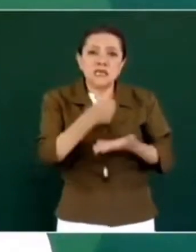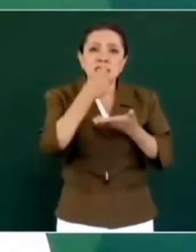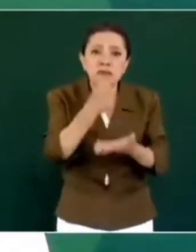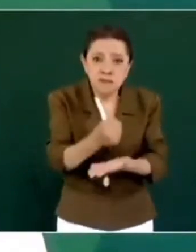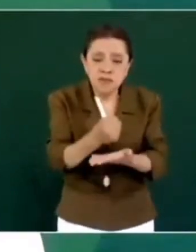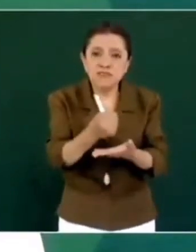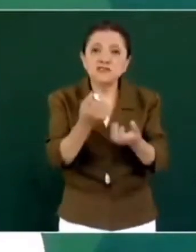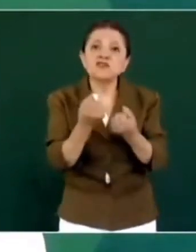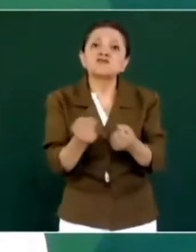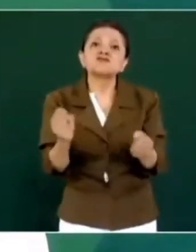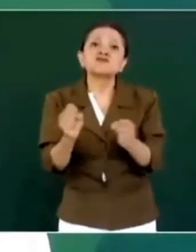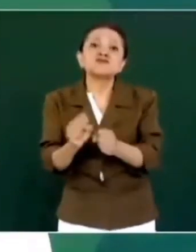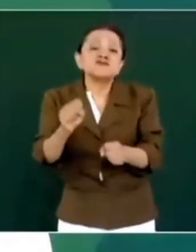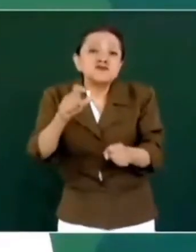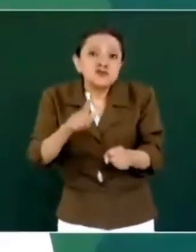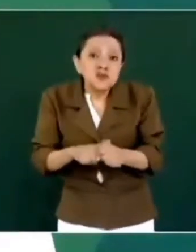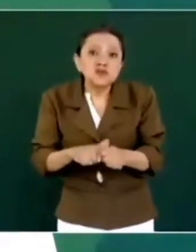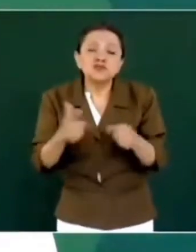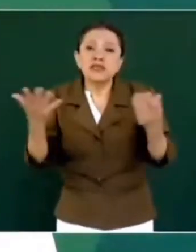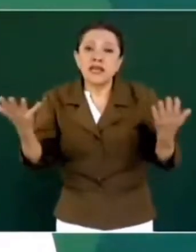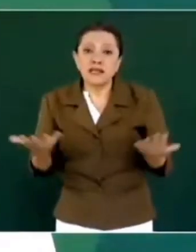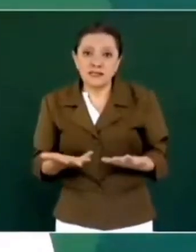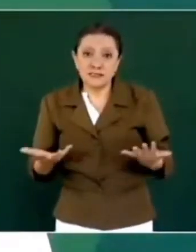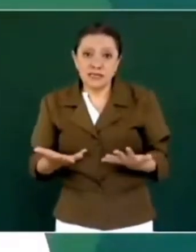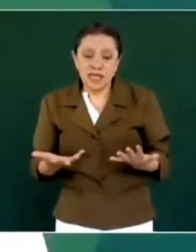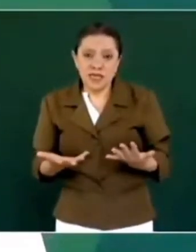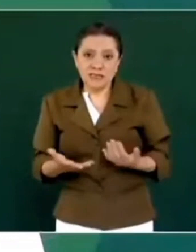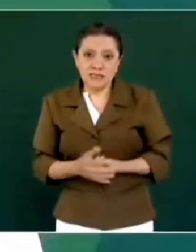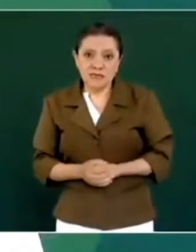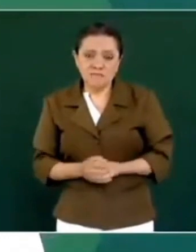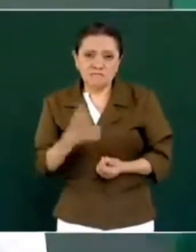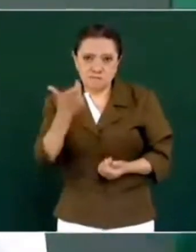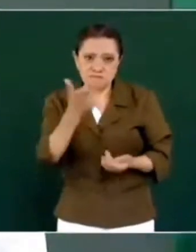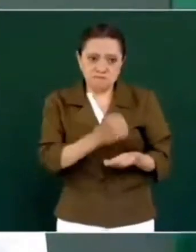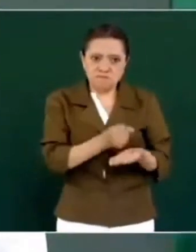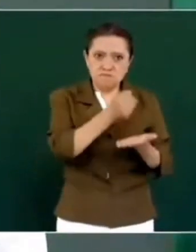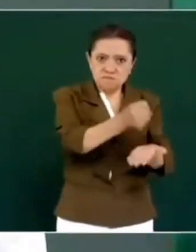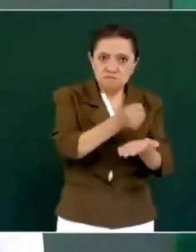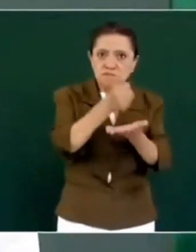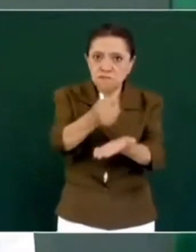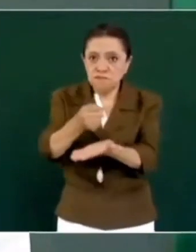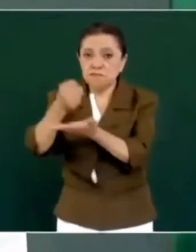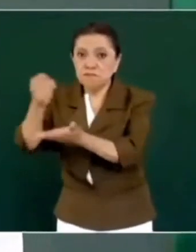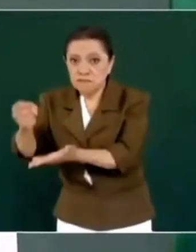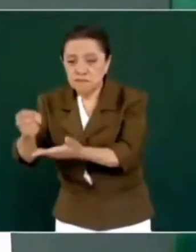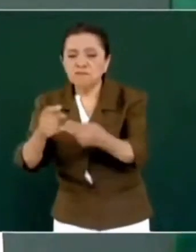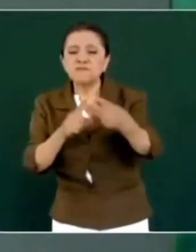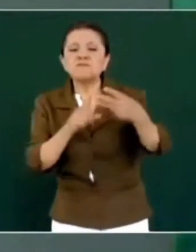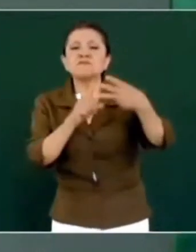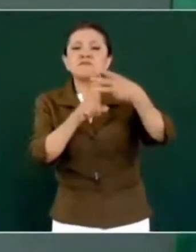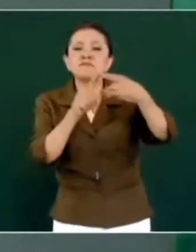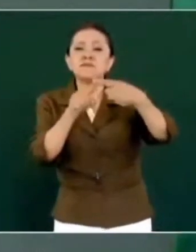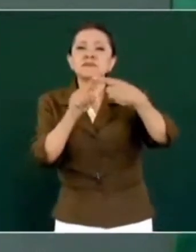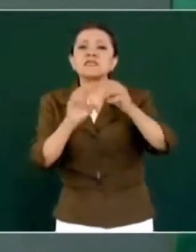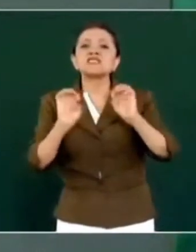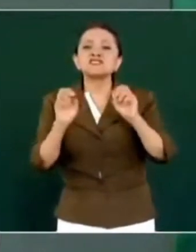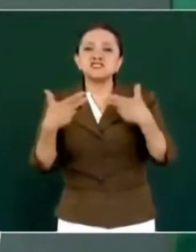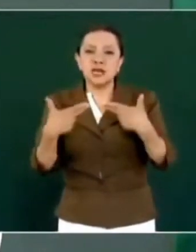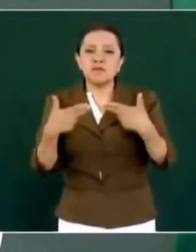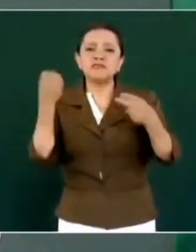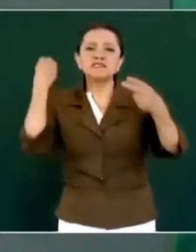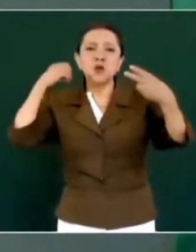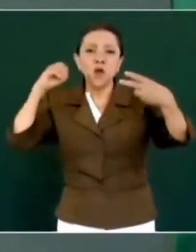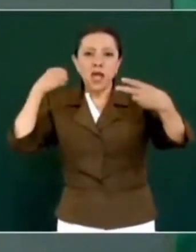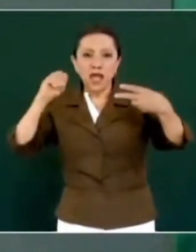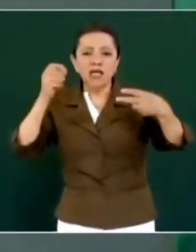se destina, que es Chiapas, es Oaxaca y es Guerrero.